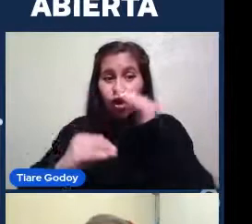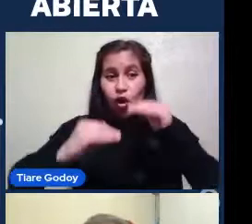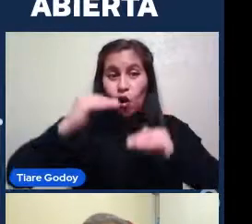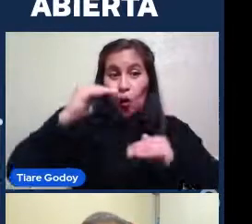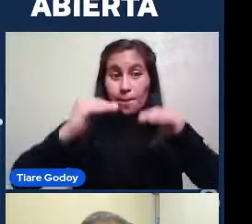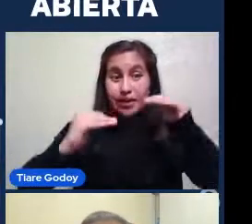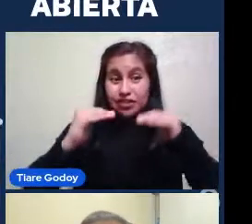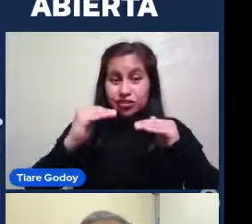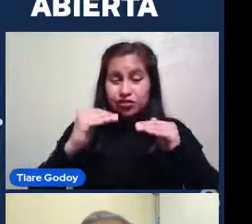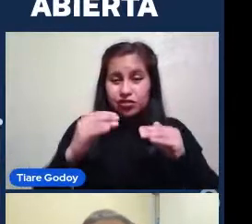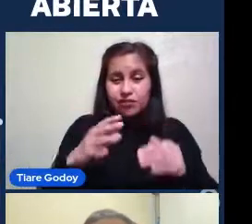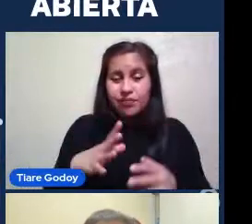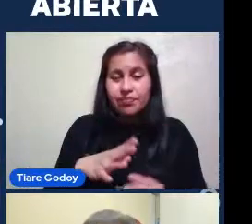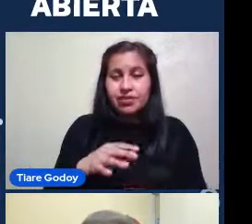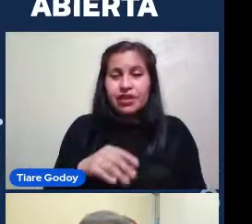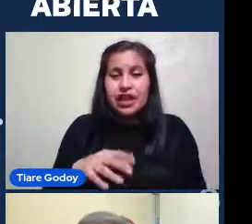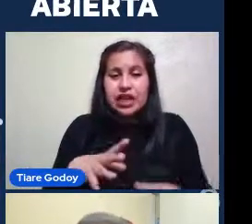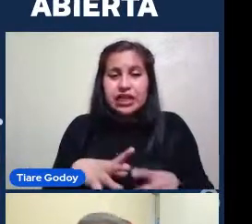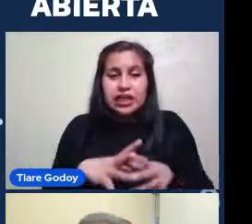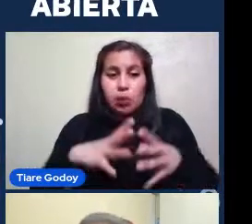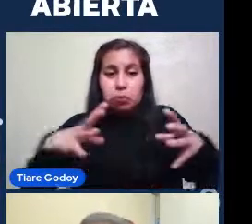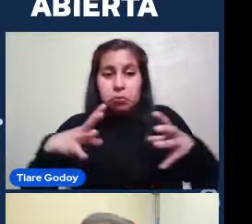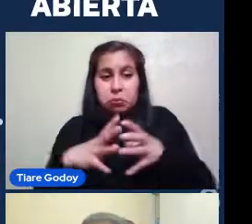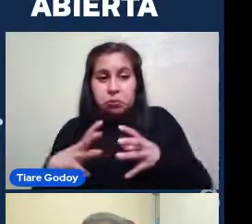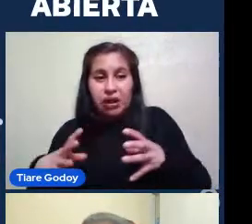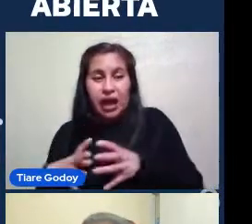tamaños Que tenemos De las galaxias Para